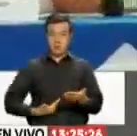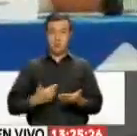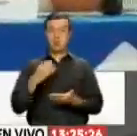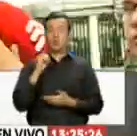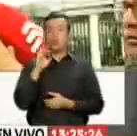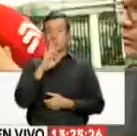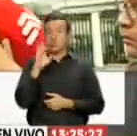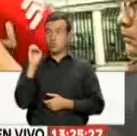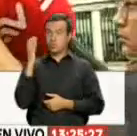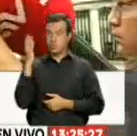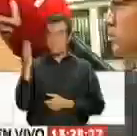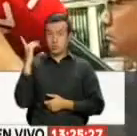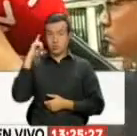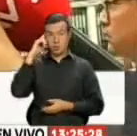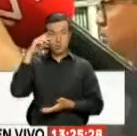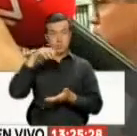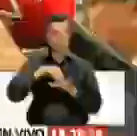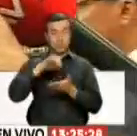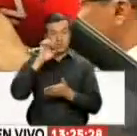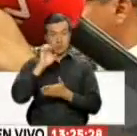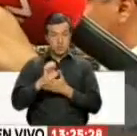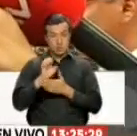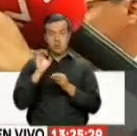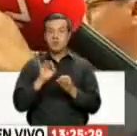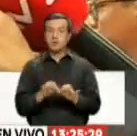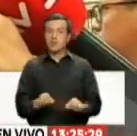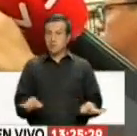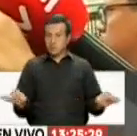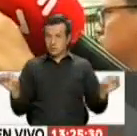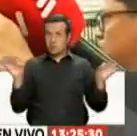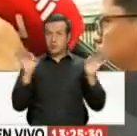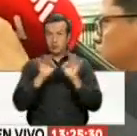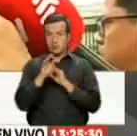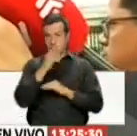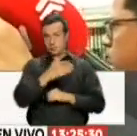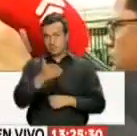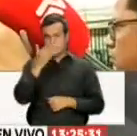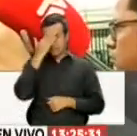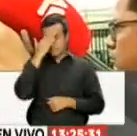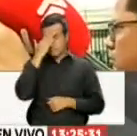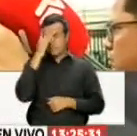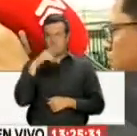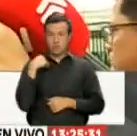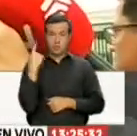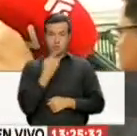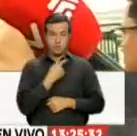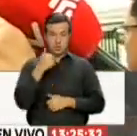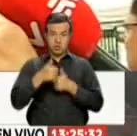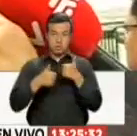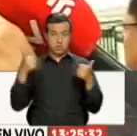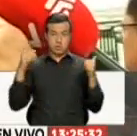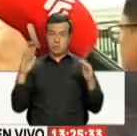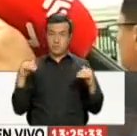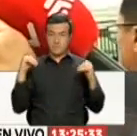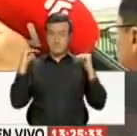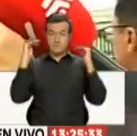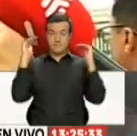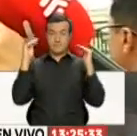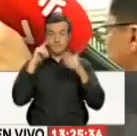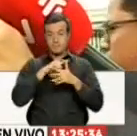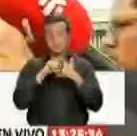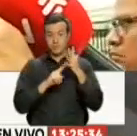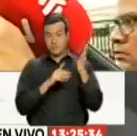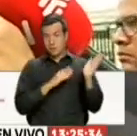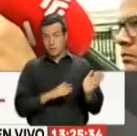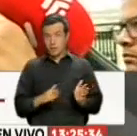De la república Para el gobierno nacional Es muy importante Usted sabe Nosotros tenemos Autoridades al más alto nivel Que tienen Alguna